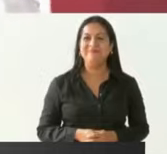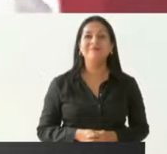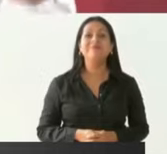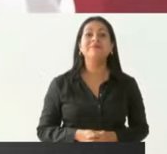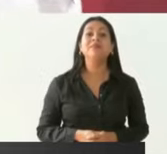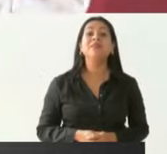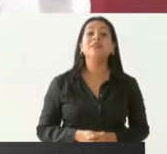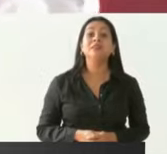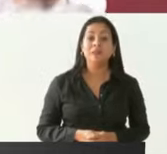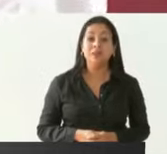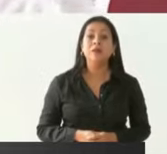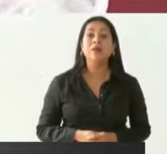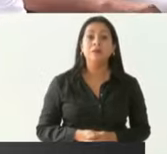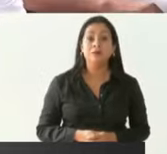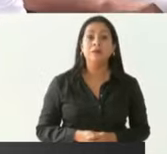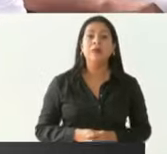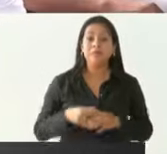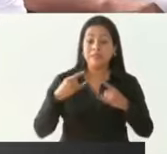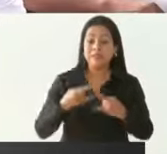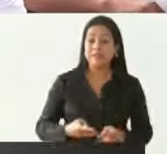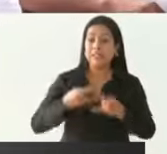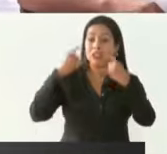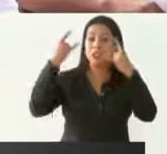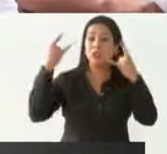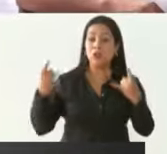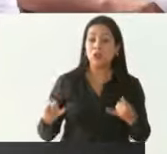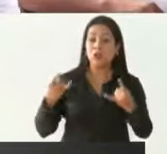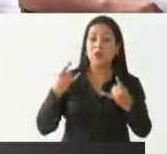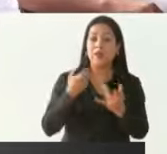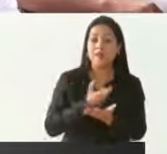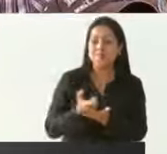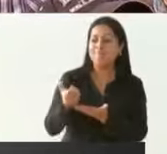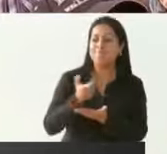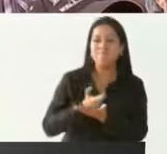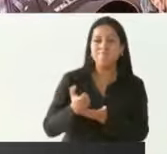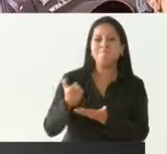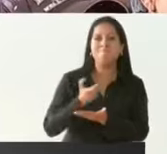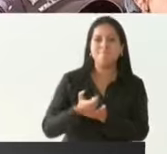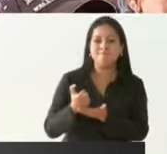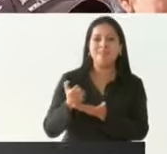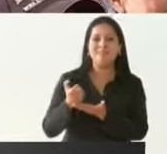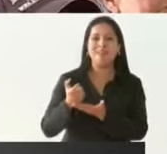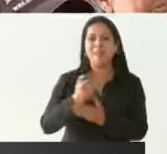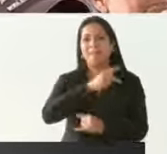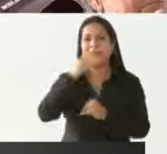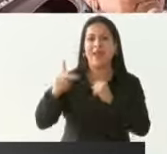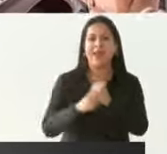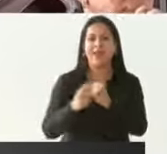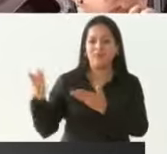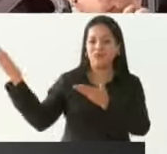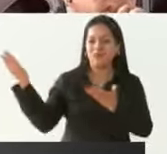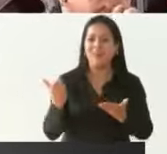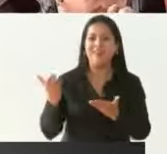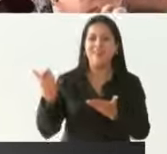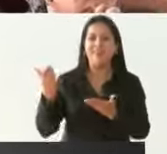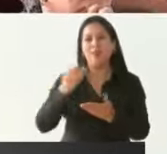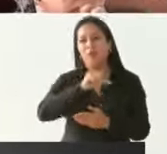Récord en inversión extranjera que está llegando a México.